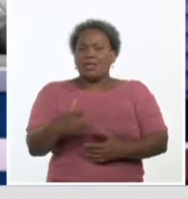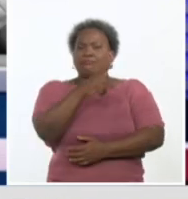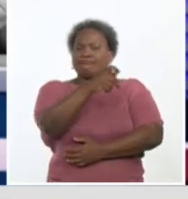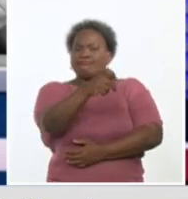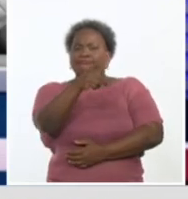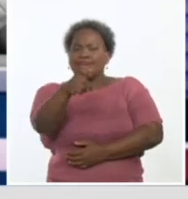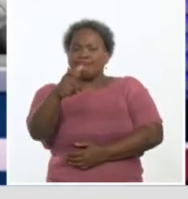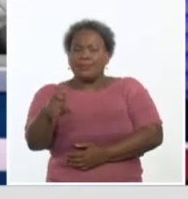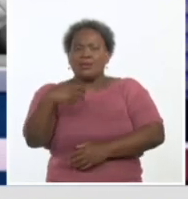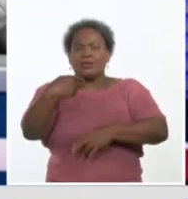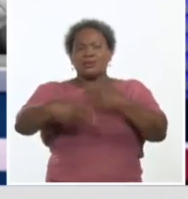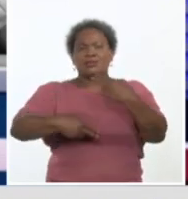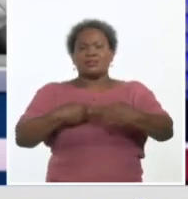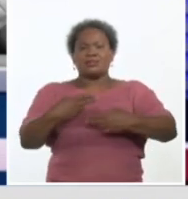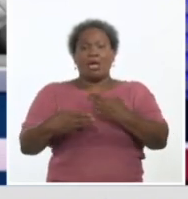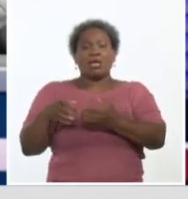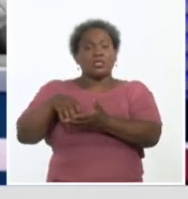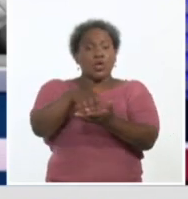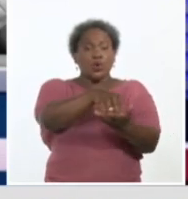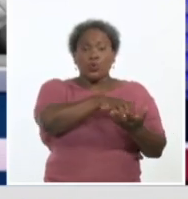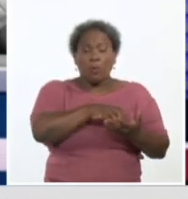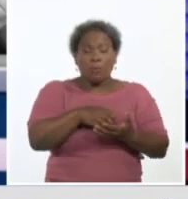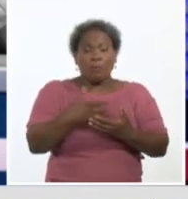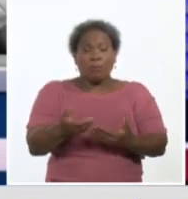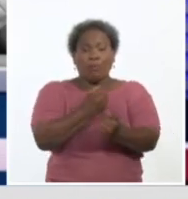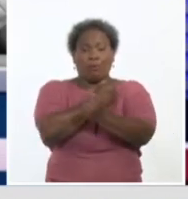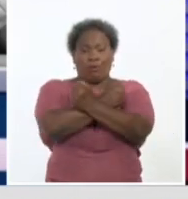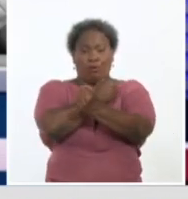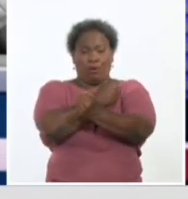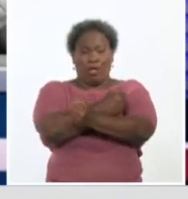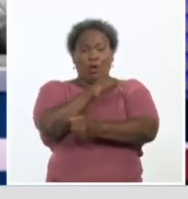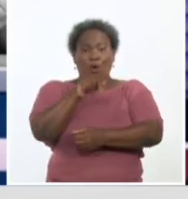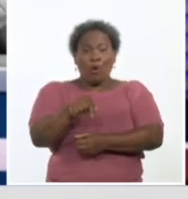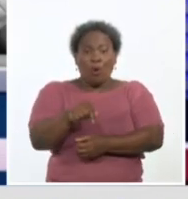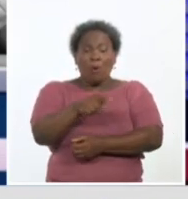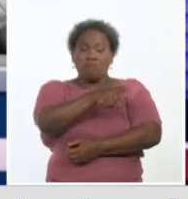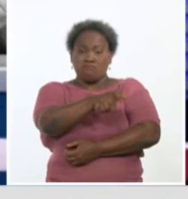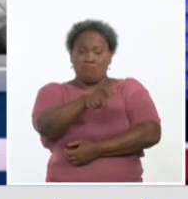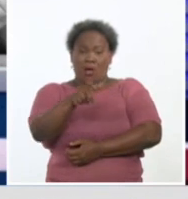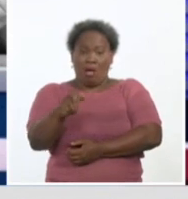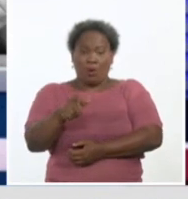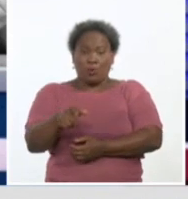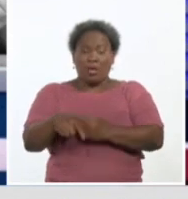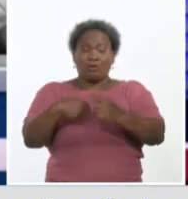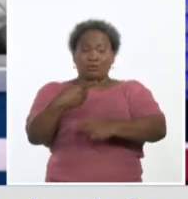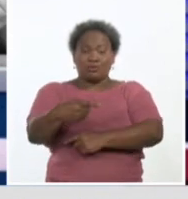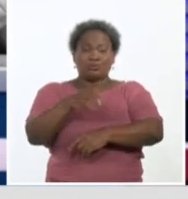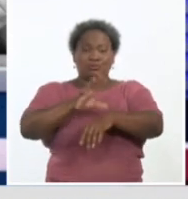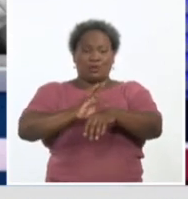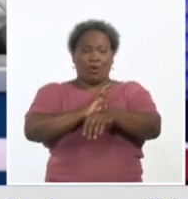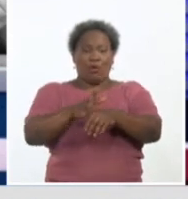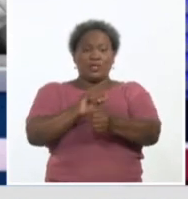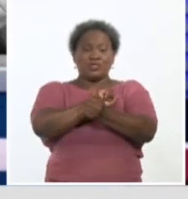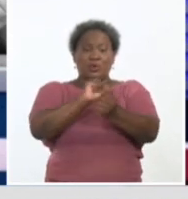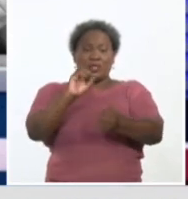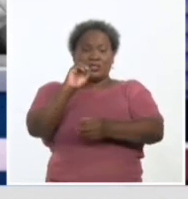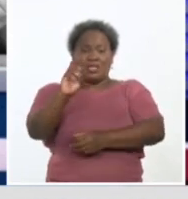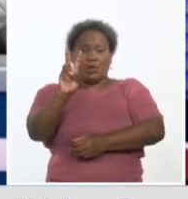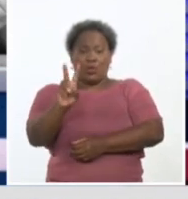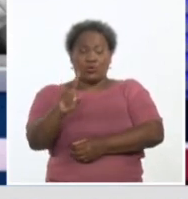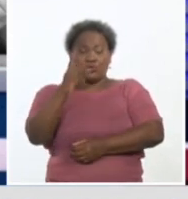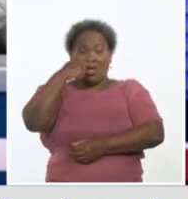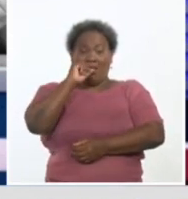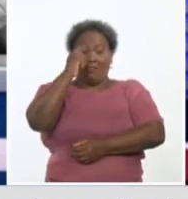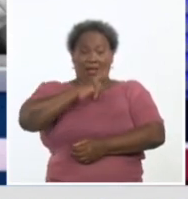en poblaciones y grupos de riesgo con los candidatos vacunales anti-COVID-19, Soberana 02 y Abdala.